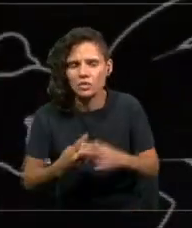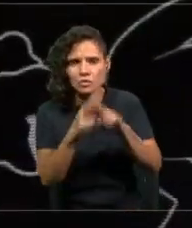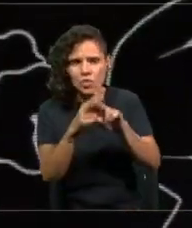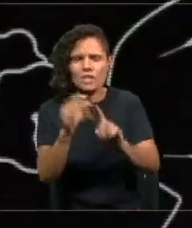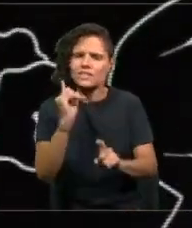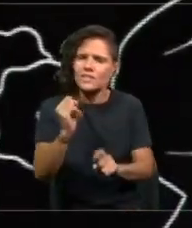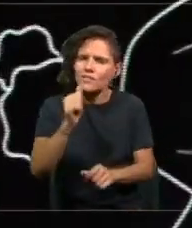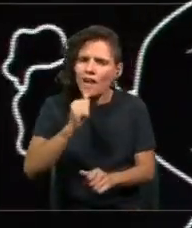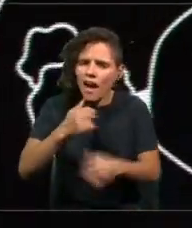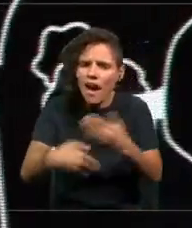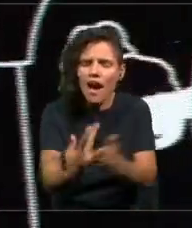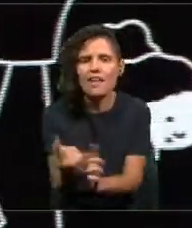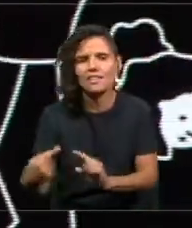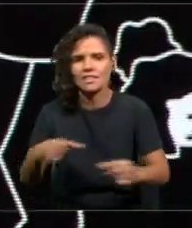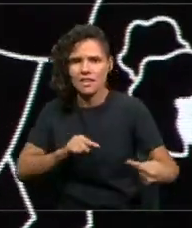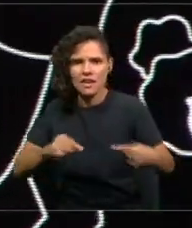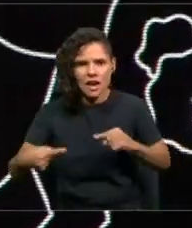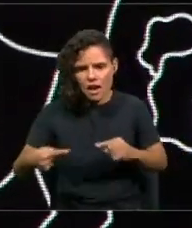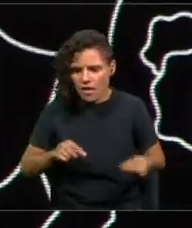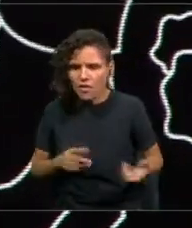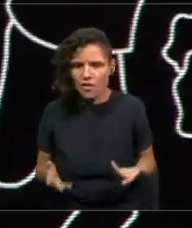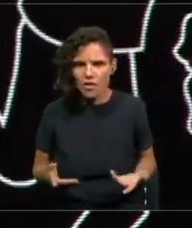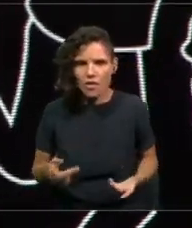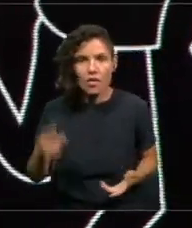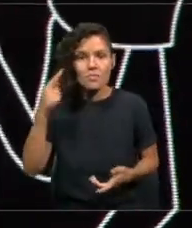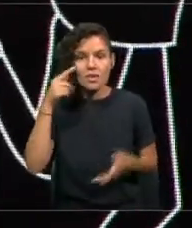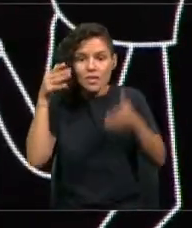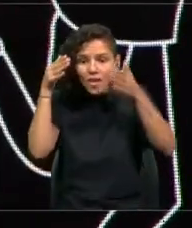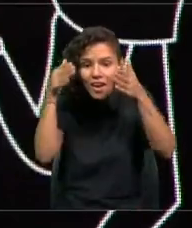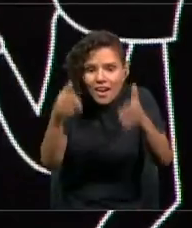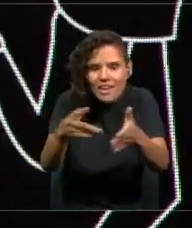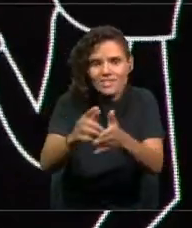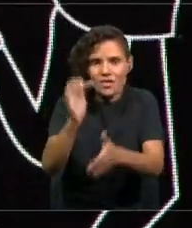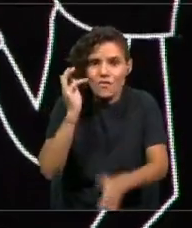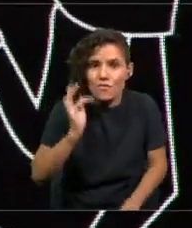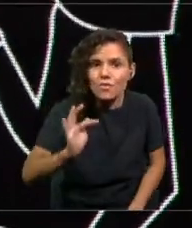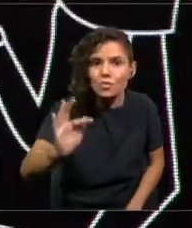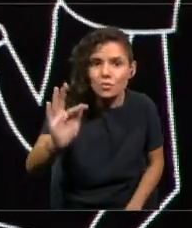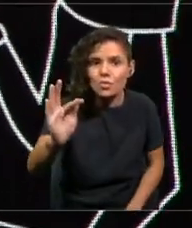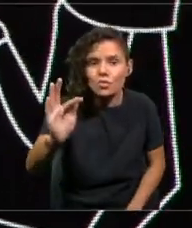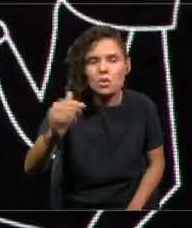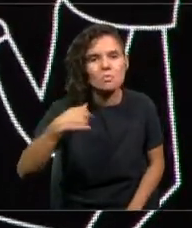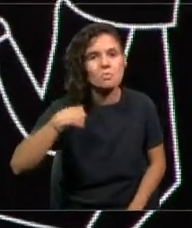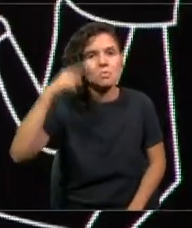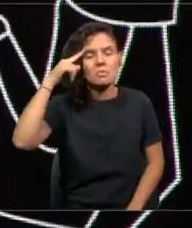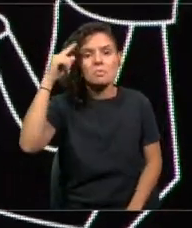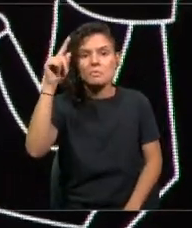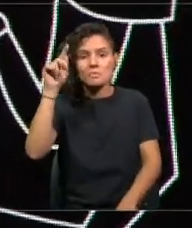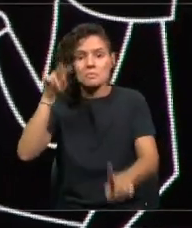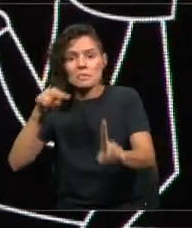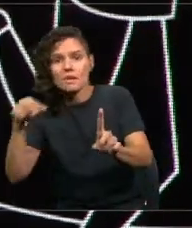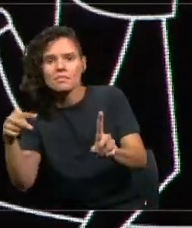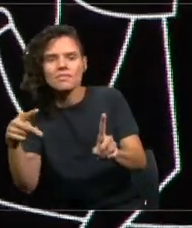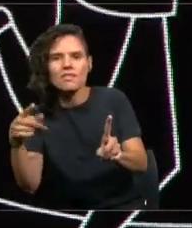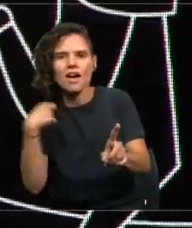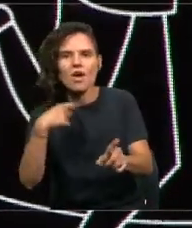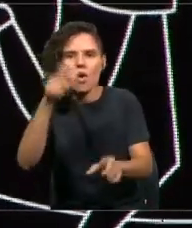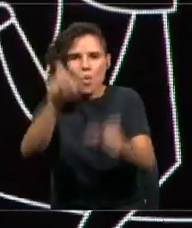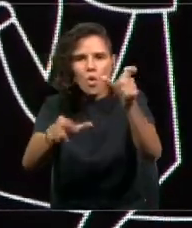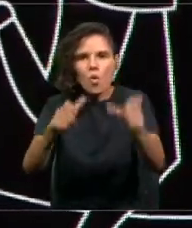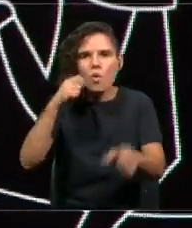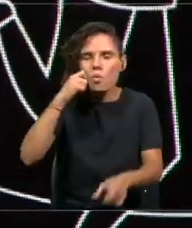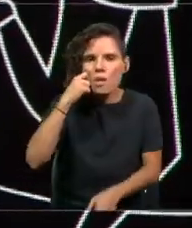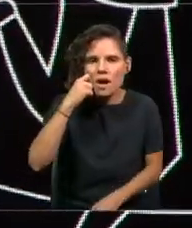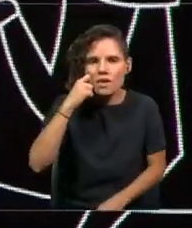pero también hay esta mirada de futuro donde lo humano y la humanidad no puede perderse de vista.